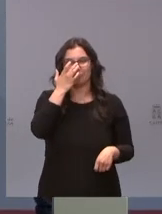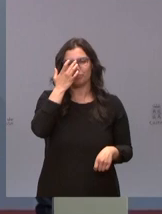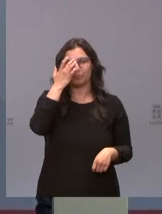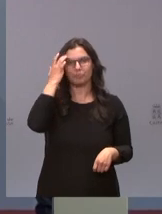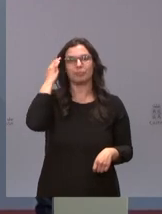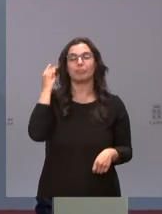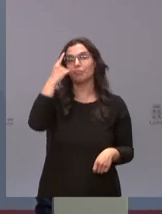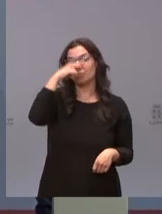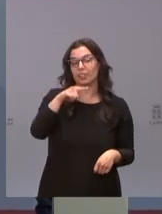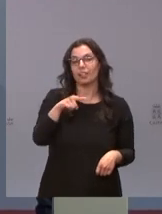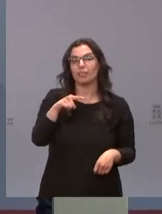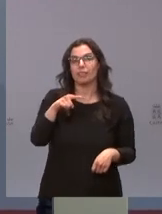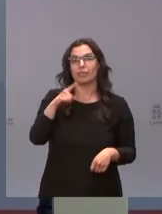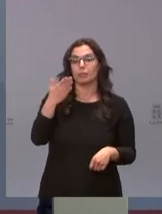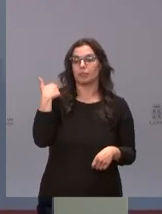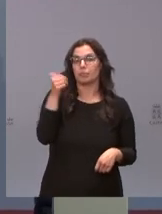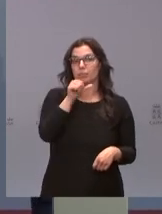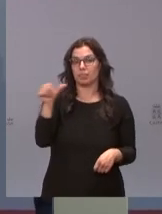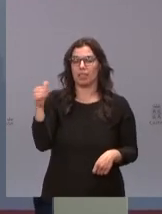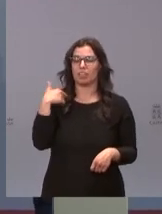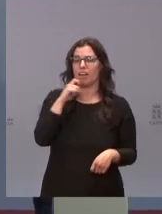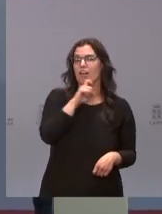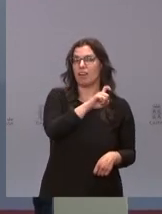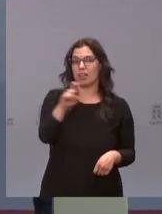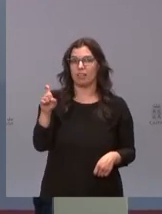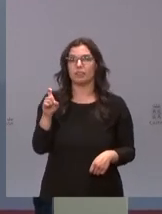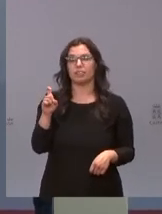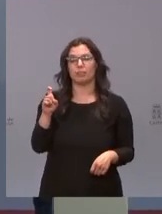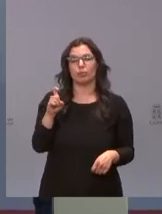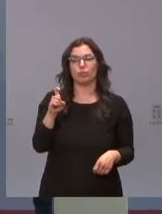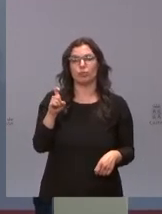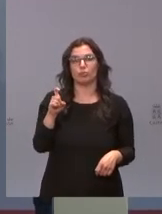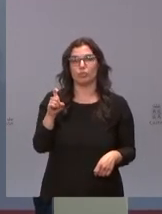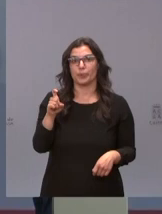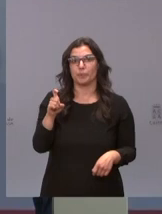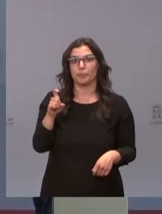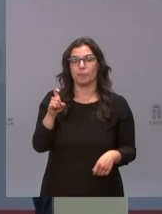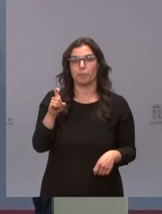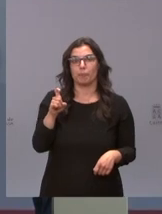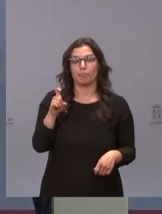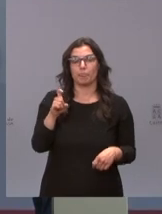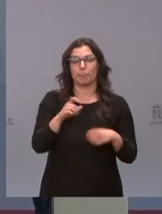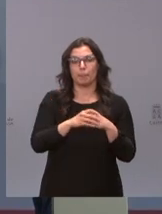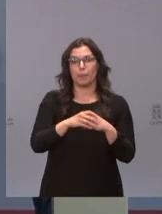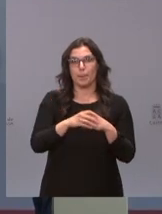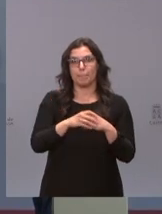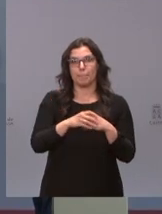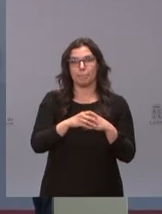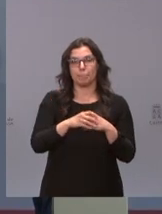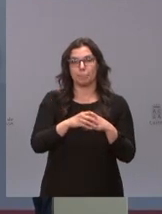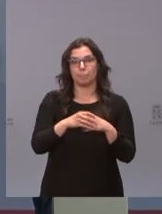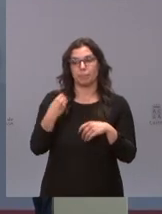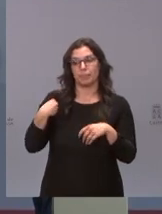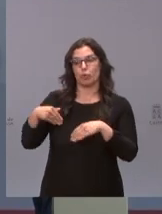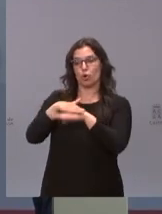como saben ustedes la semana pasada anunciamos que asumíamos la indicación